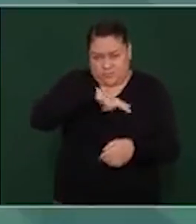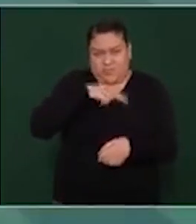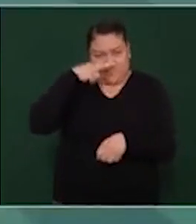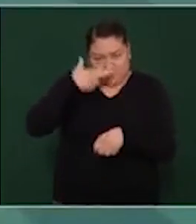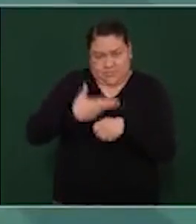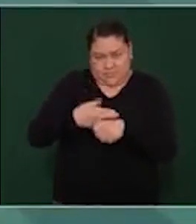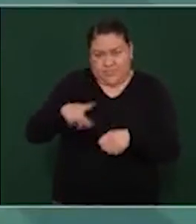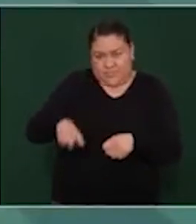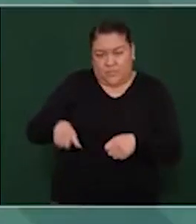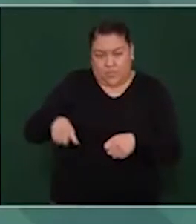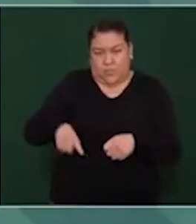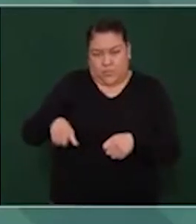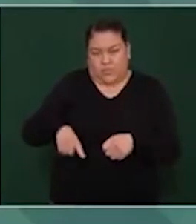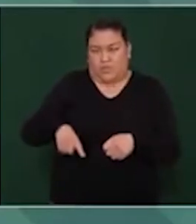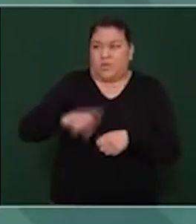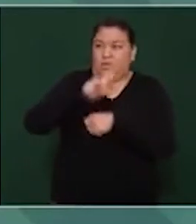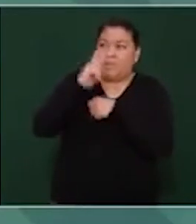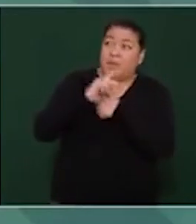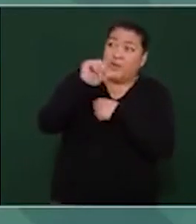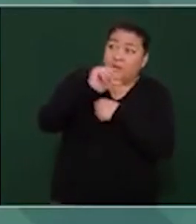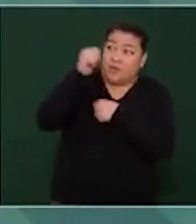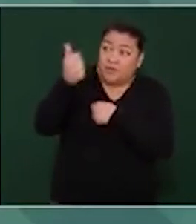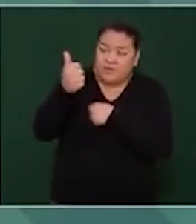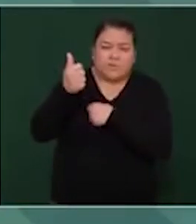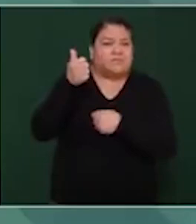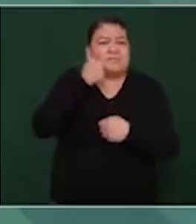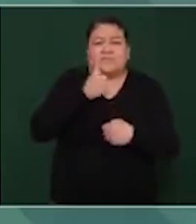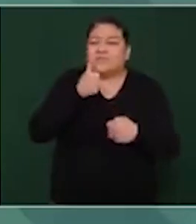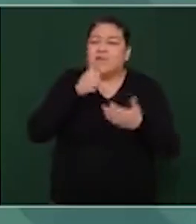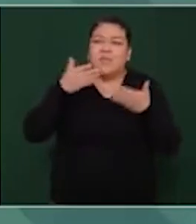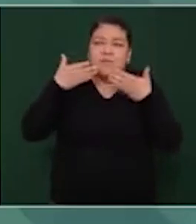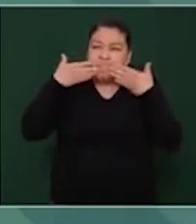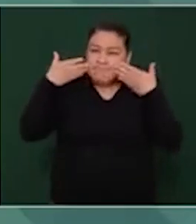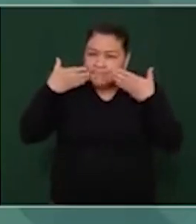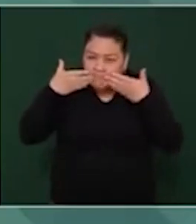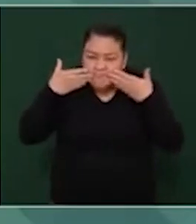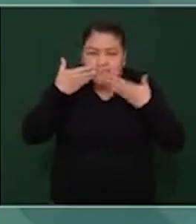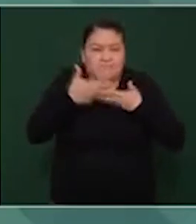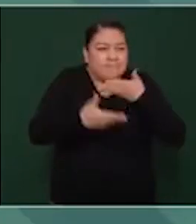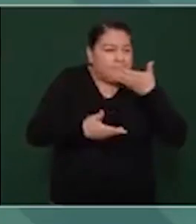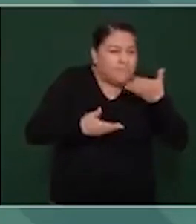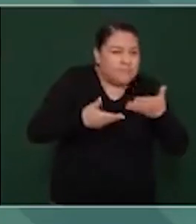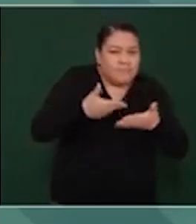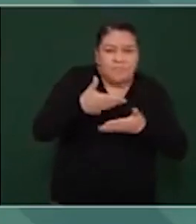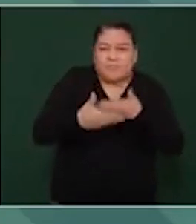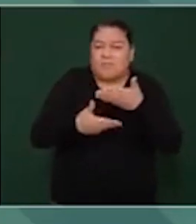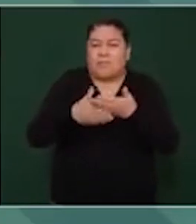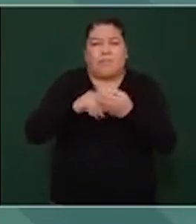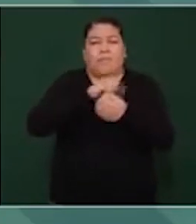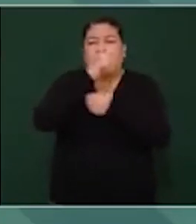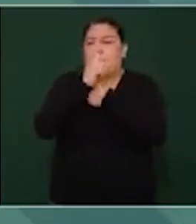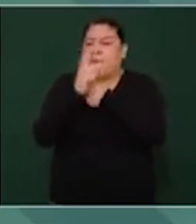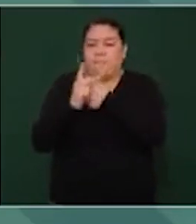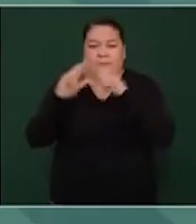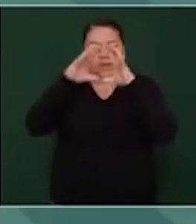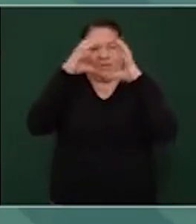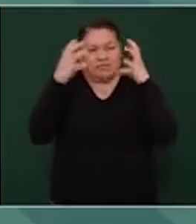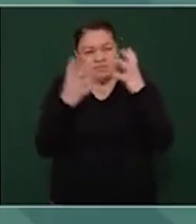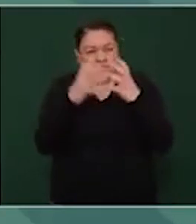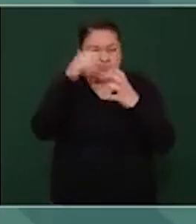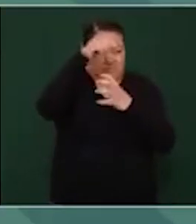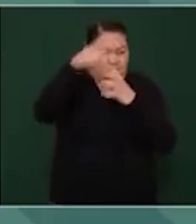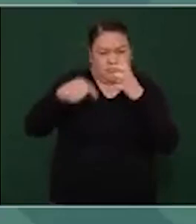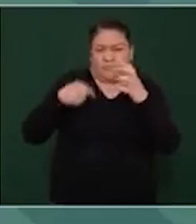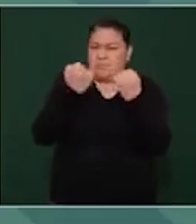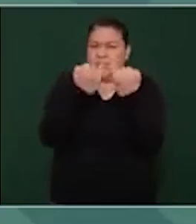busca mantener buenas relaciones con todos los pueblos, con todos los gobiernos